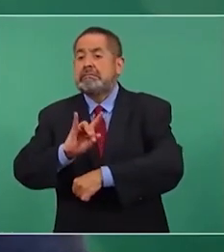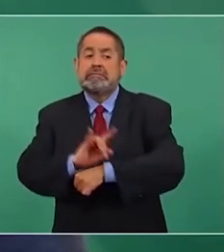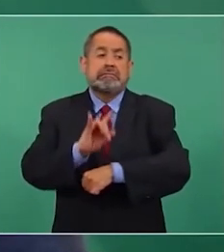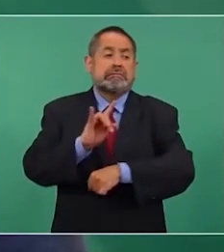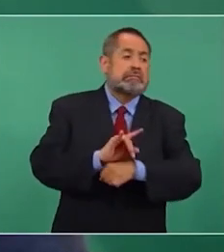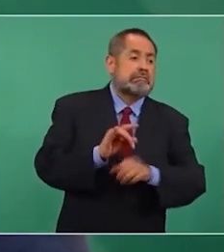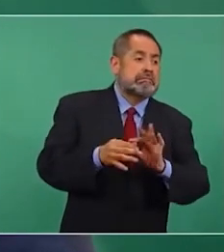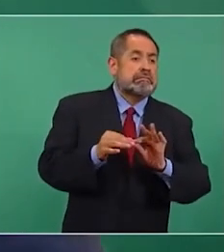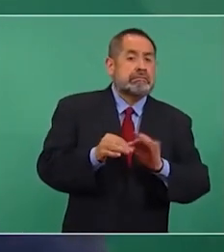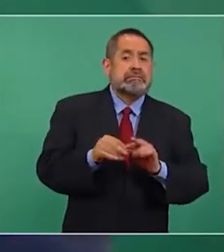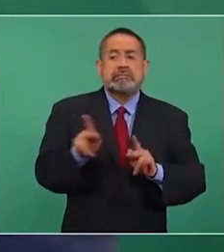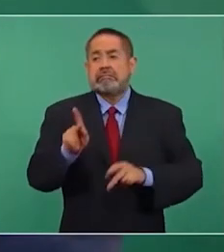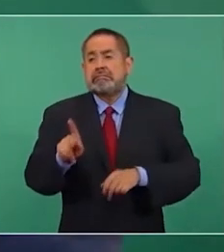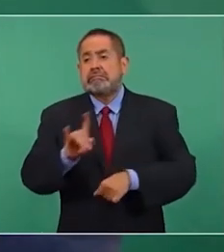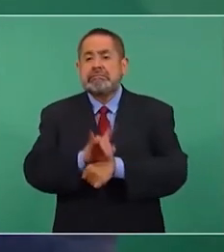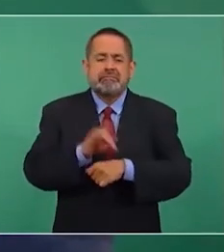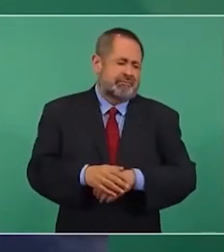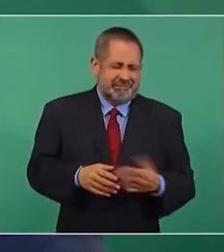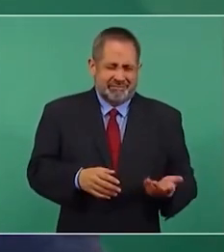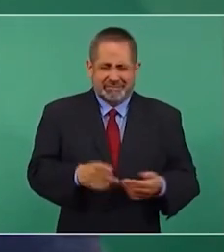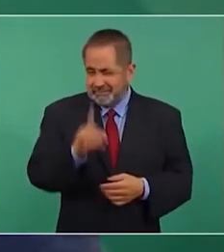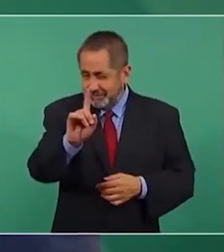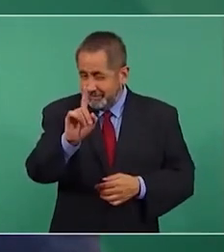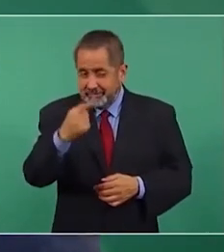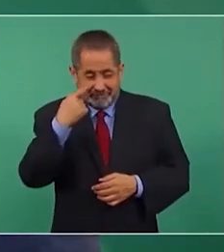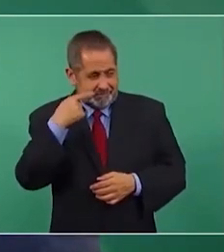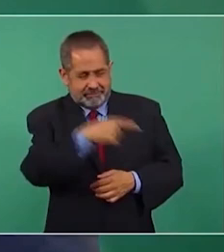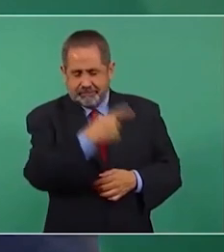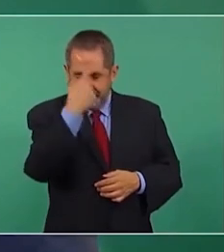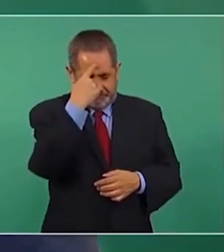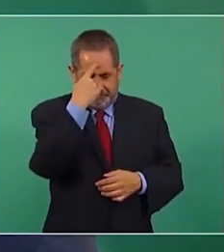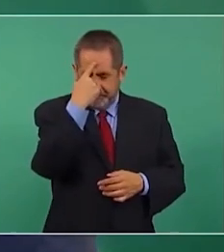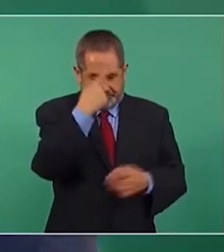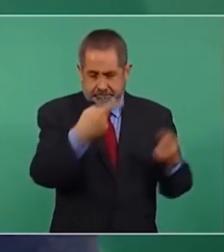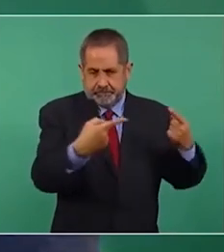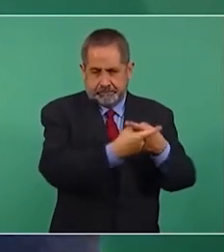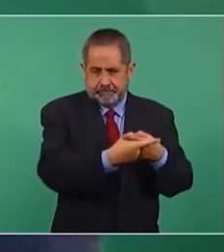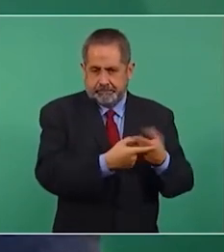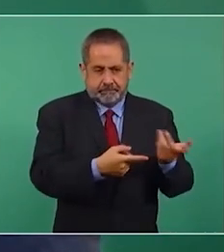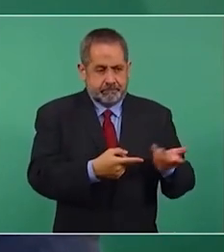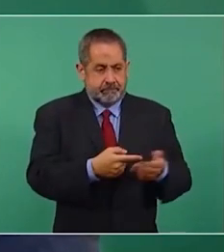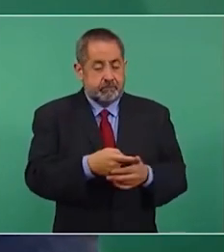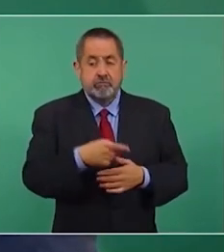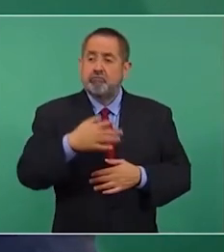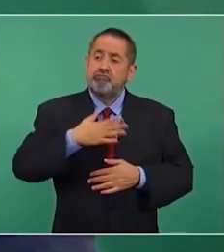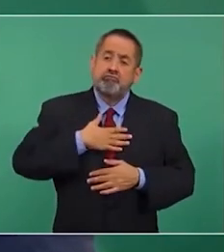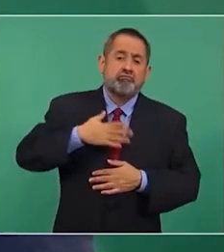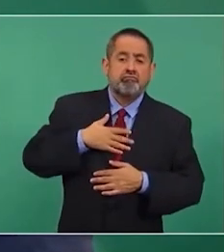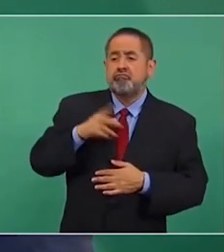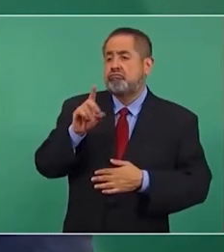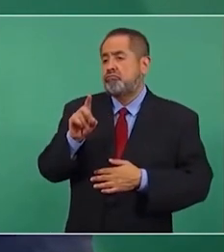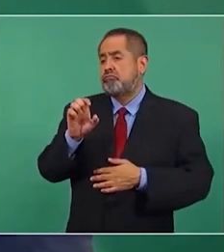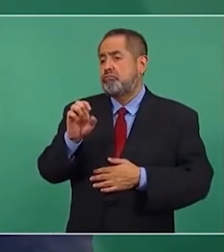primero es una incongruencia que quienes se dicen demócratas